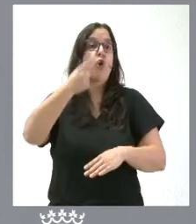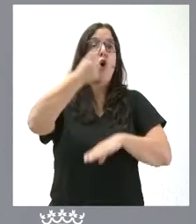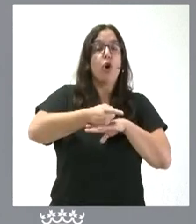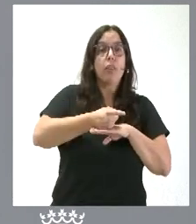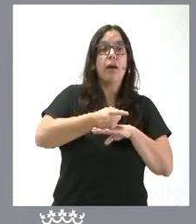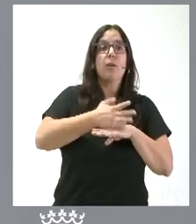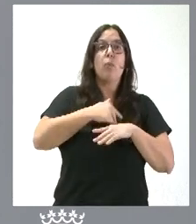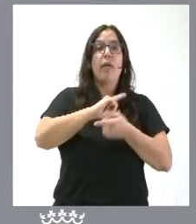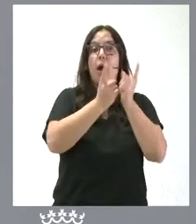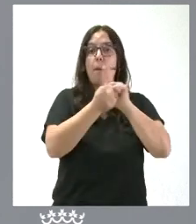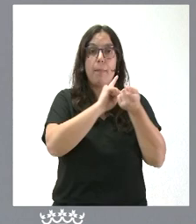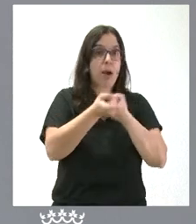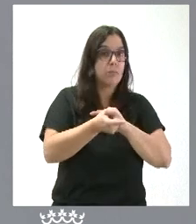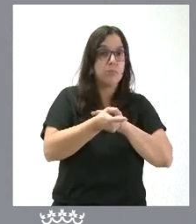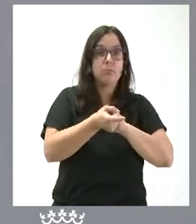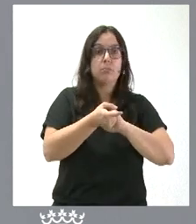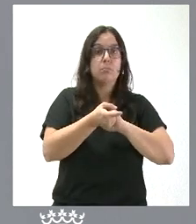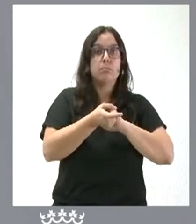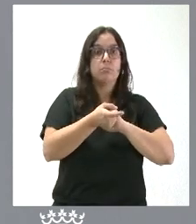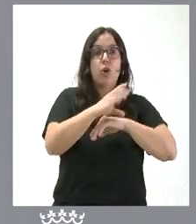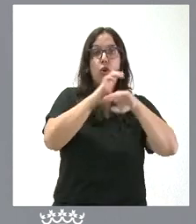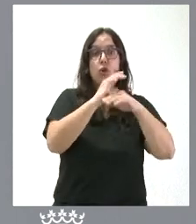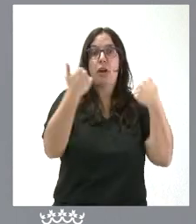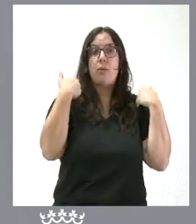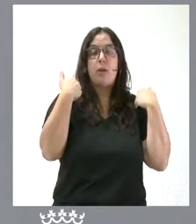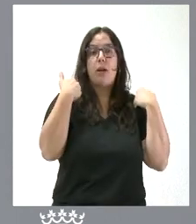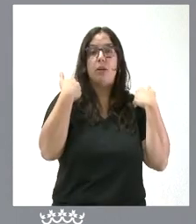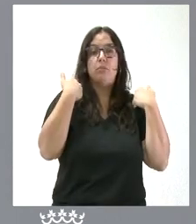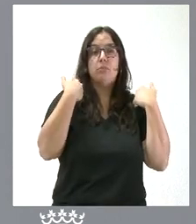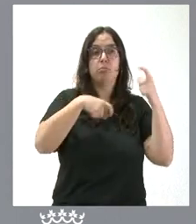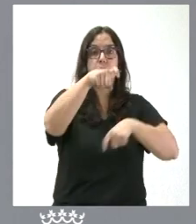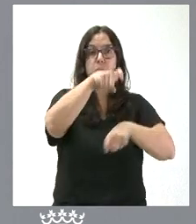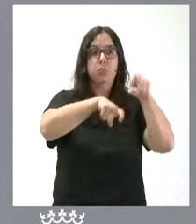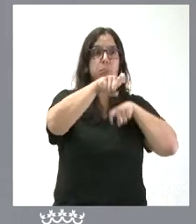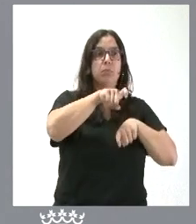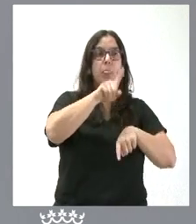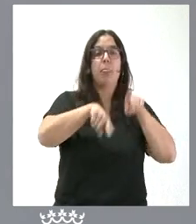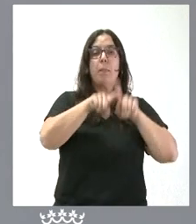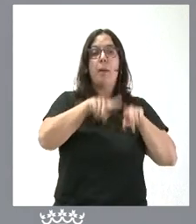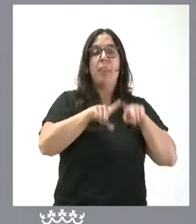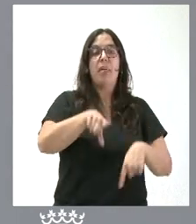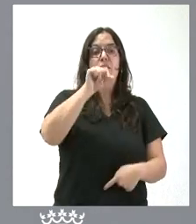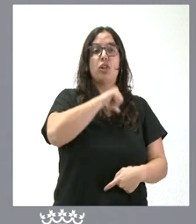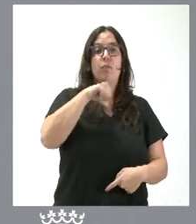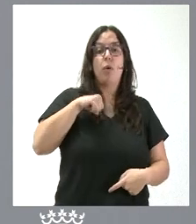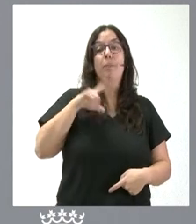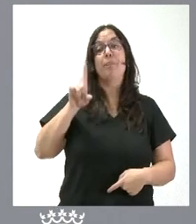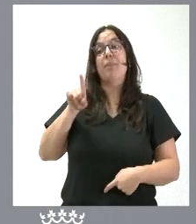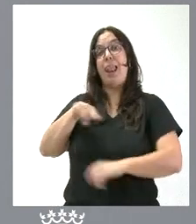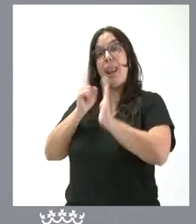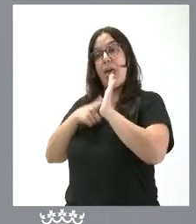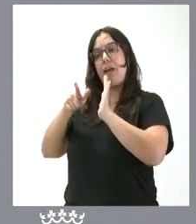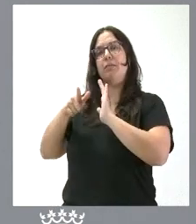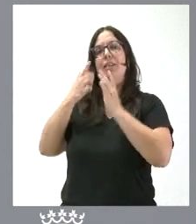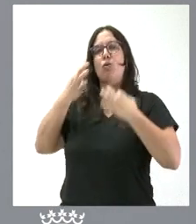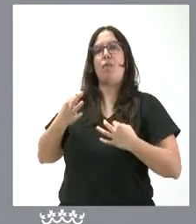cambiar siempre por la consejería correspondiente, estaría a expensas de una decisión individual del consejero correspondiente y una ley exige